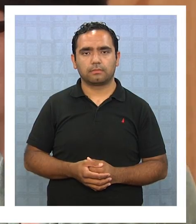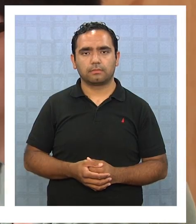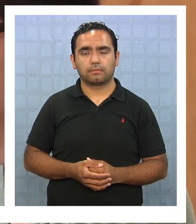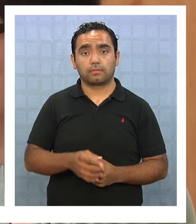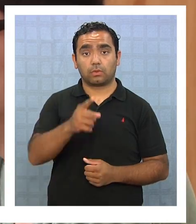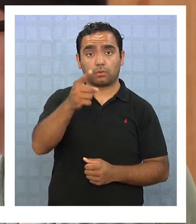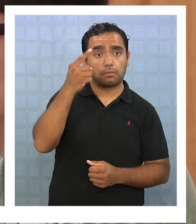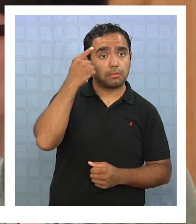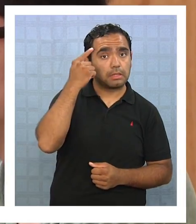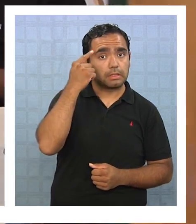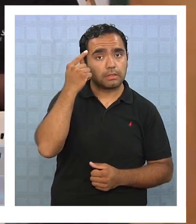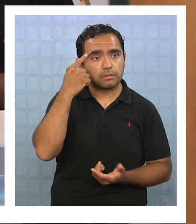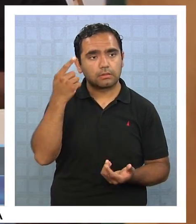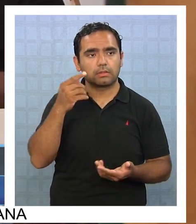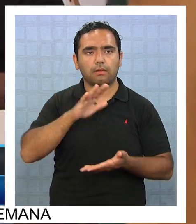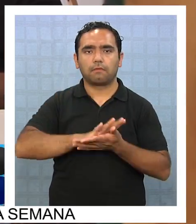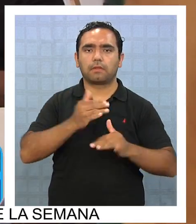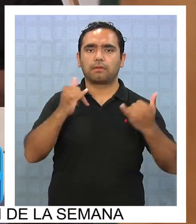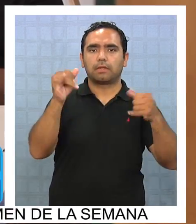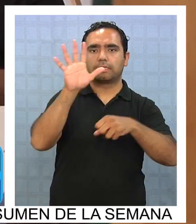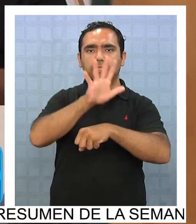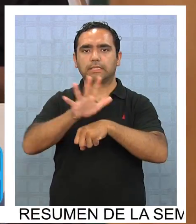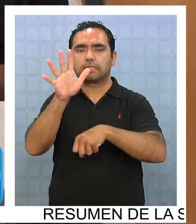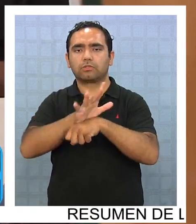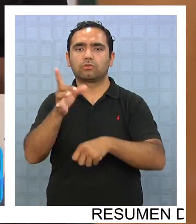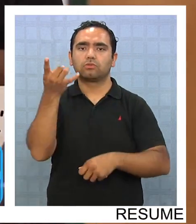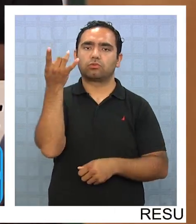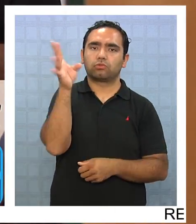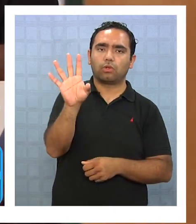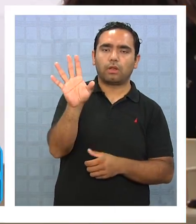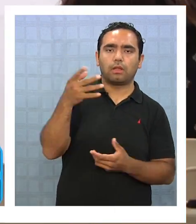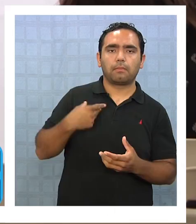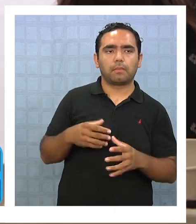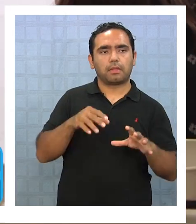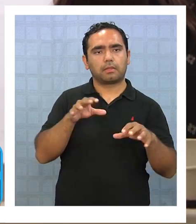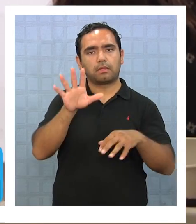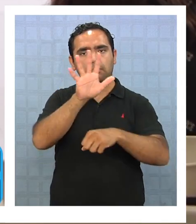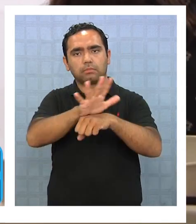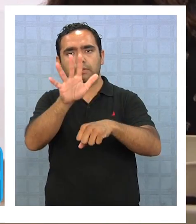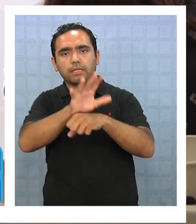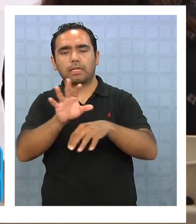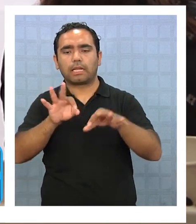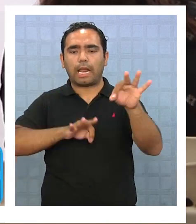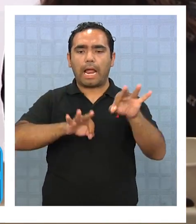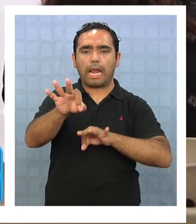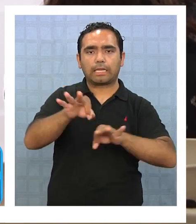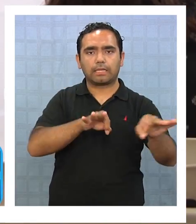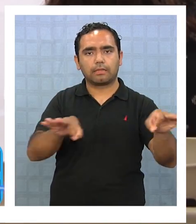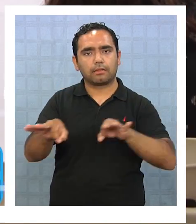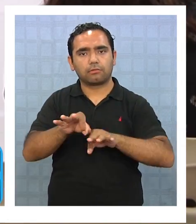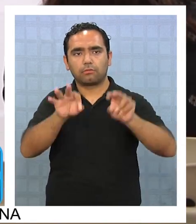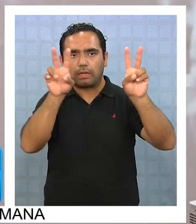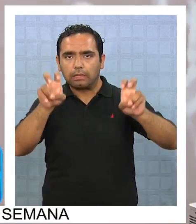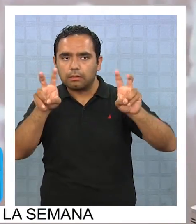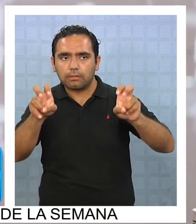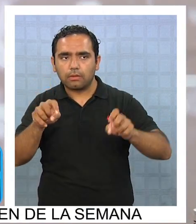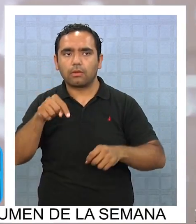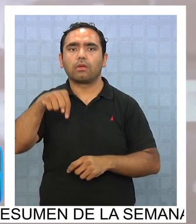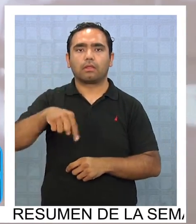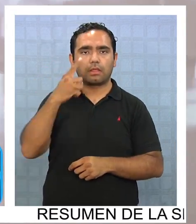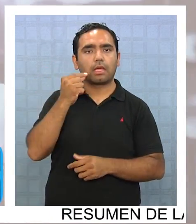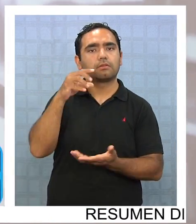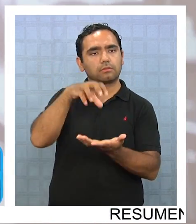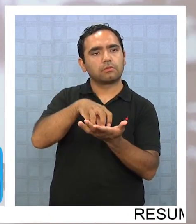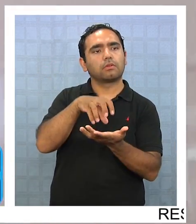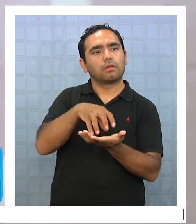¿Se imagina usted un festival de cine solo con producciones alusivas a la arquitectura? Pues hoy en nuestra ciudad